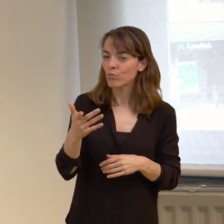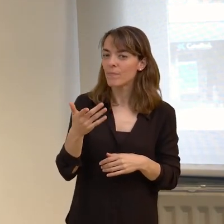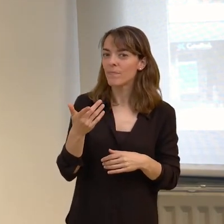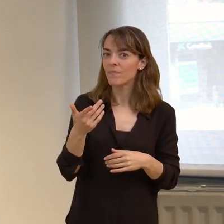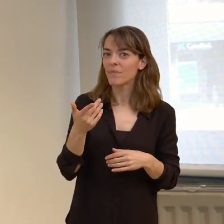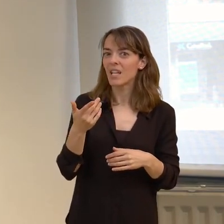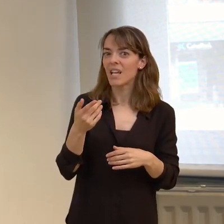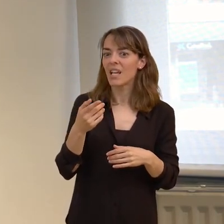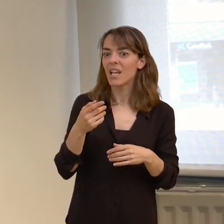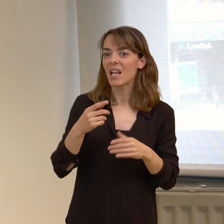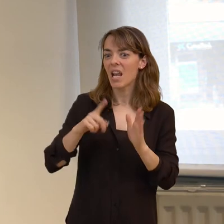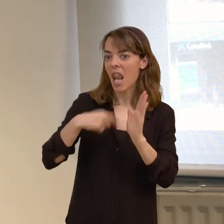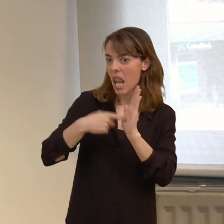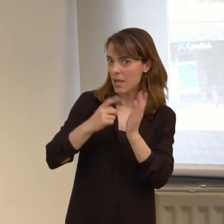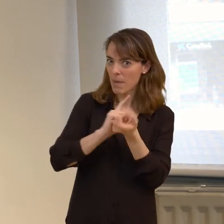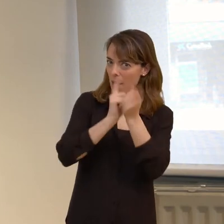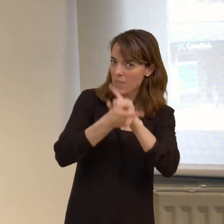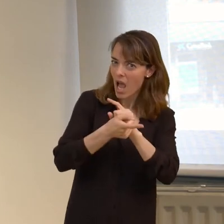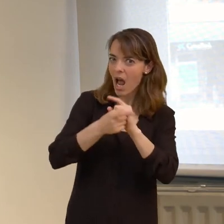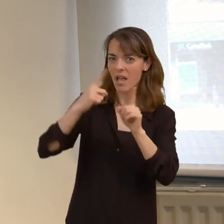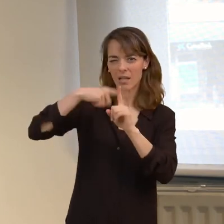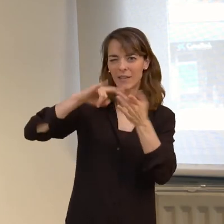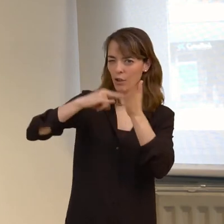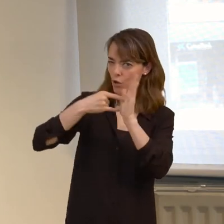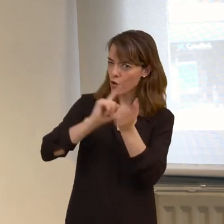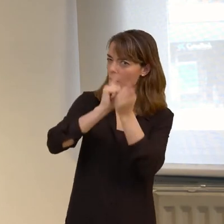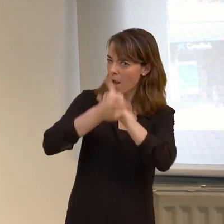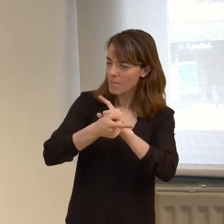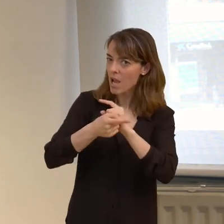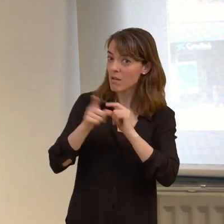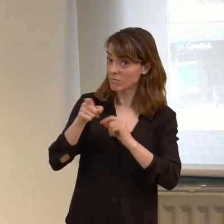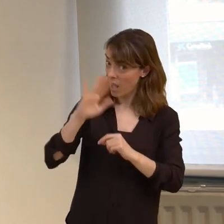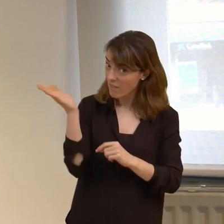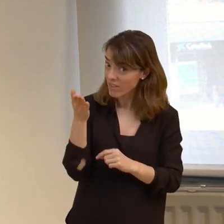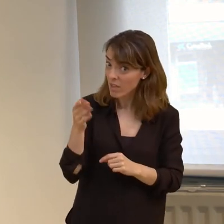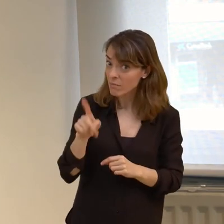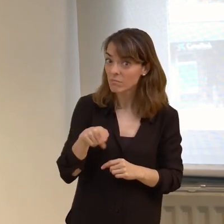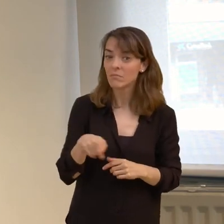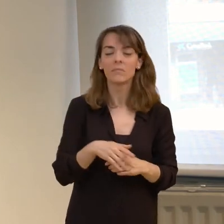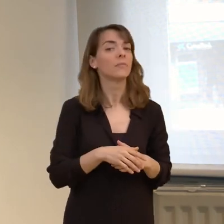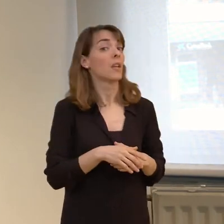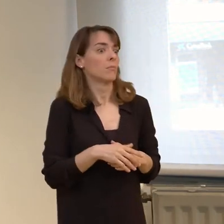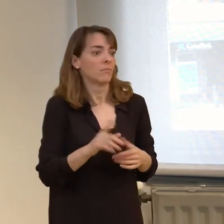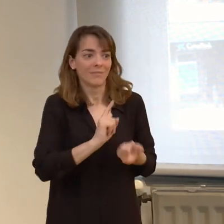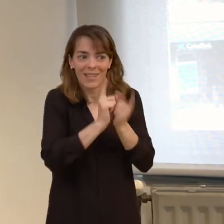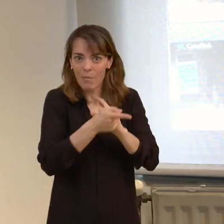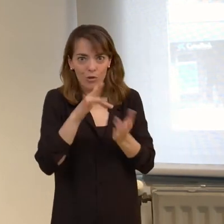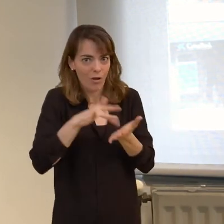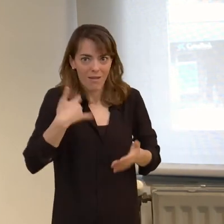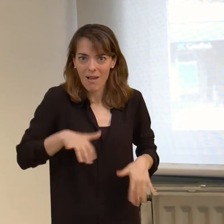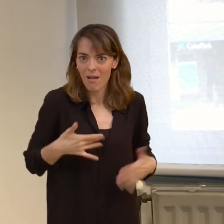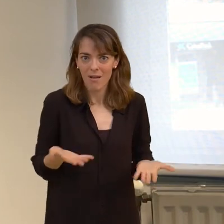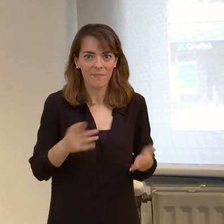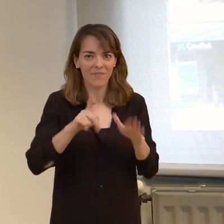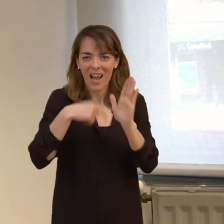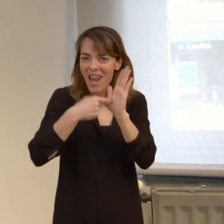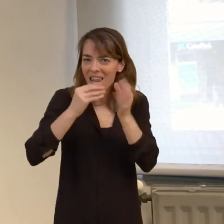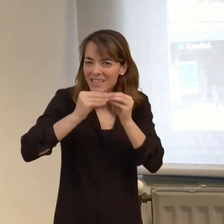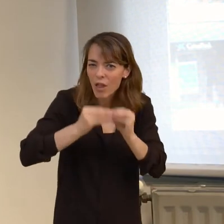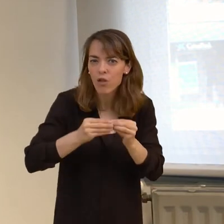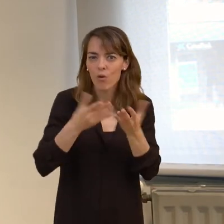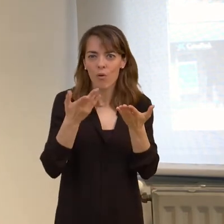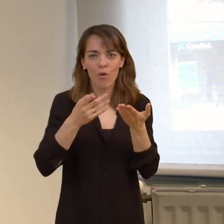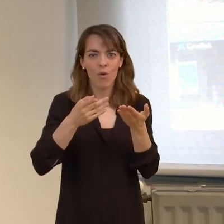existir un cambio a nivel legislativo, a nivel tecnológico, que os afecte directamente? El cambio está ya, o sea, la legislación,